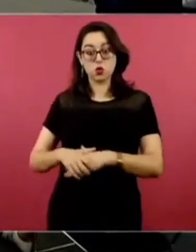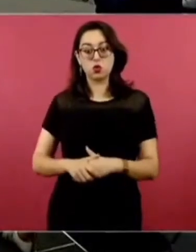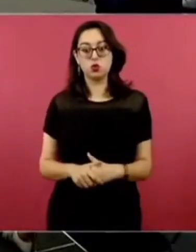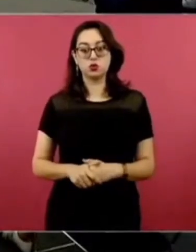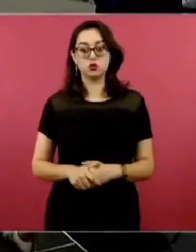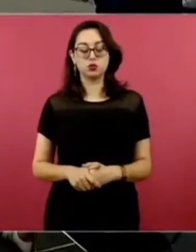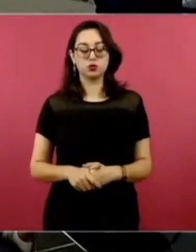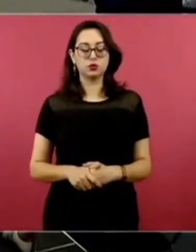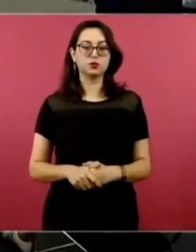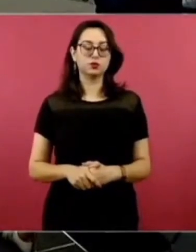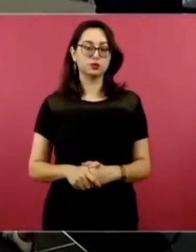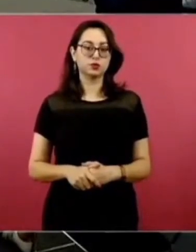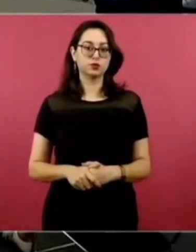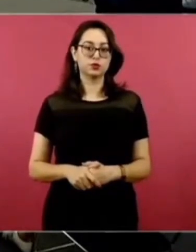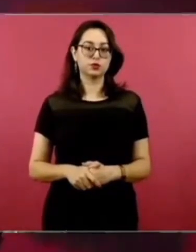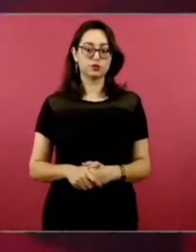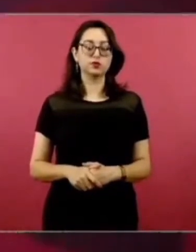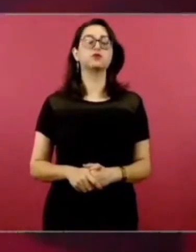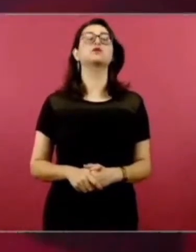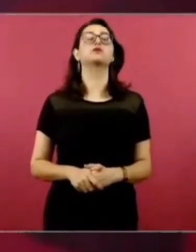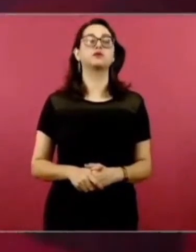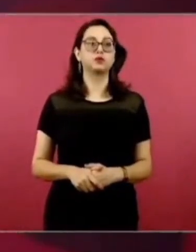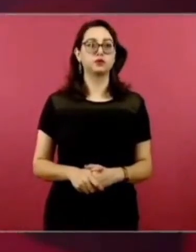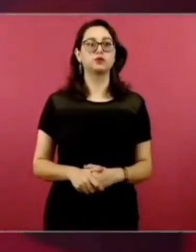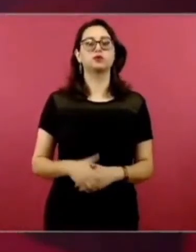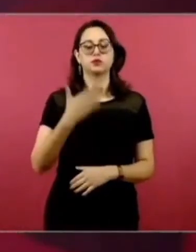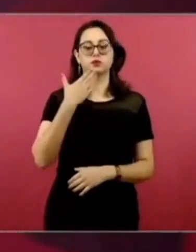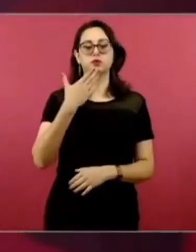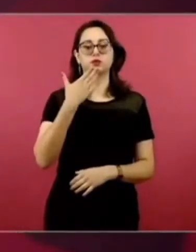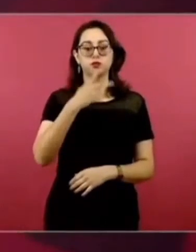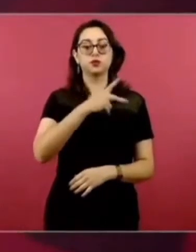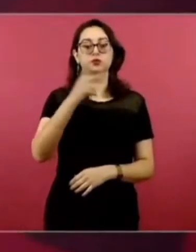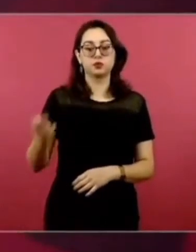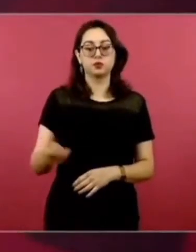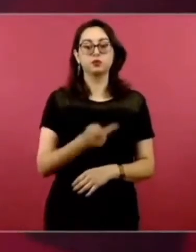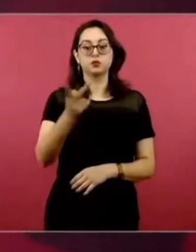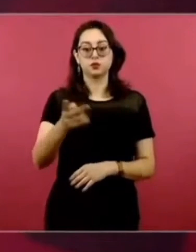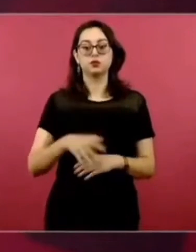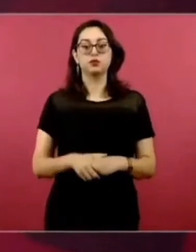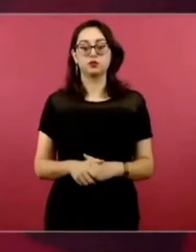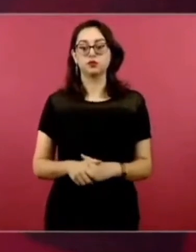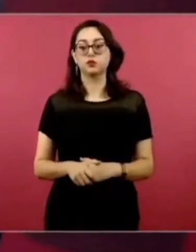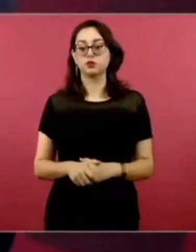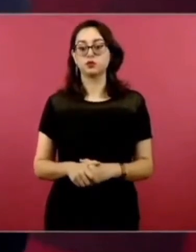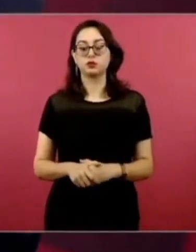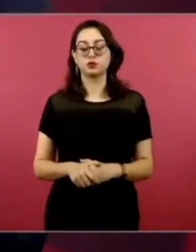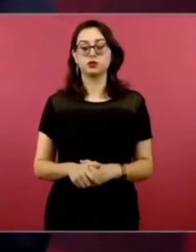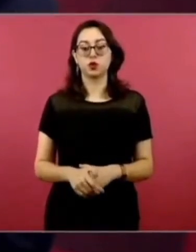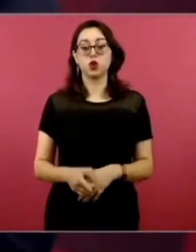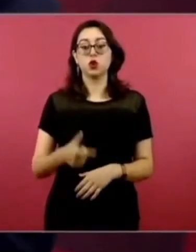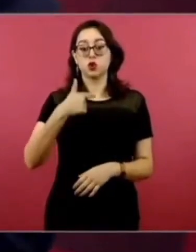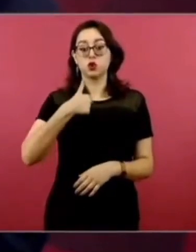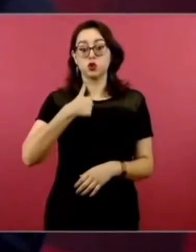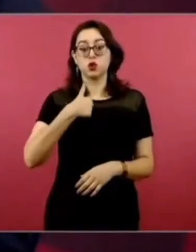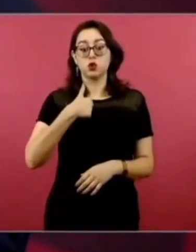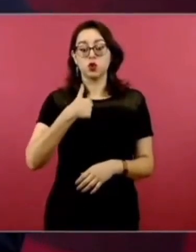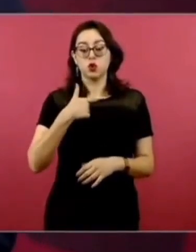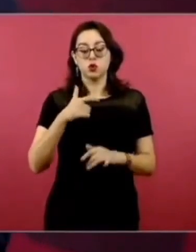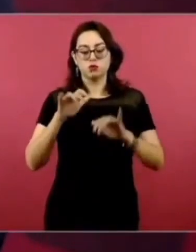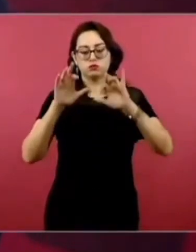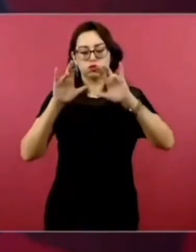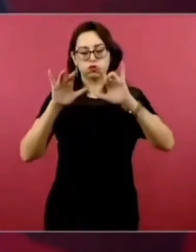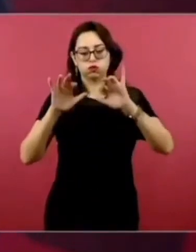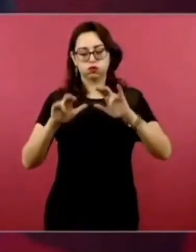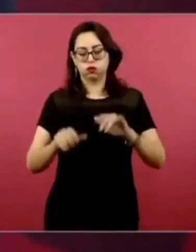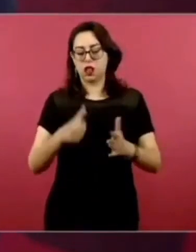Ah, qué bien que me pregunto sobre eso. Estoy haciendo una carta al abogado de García Luna.